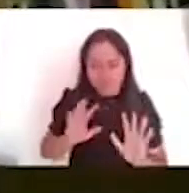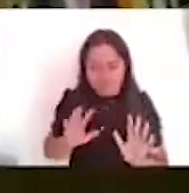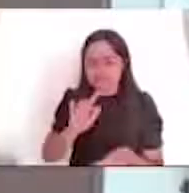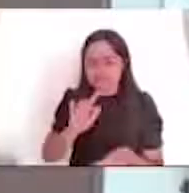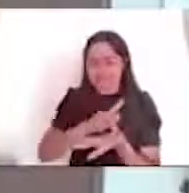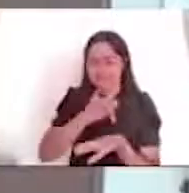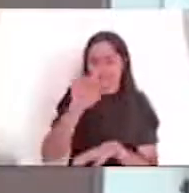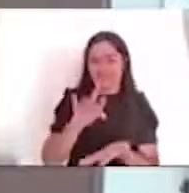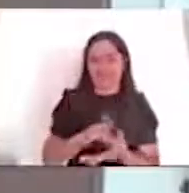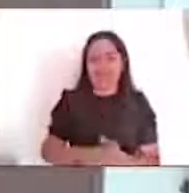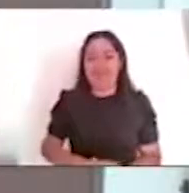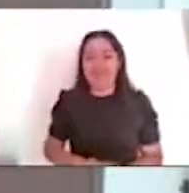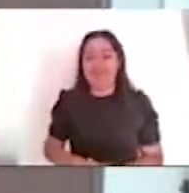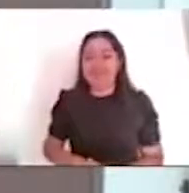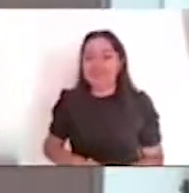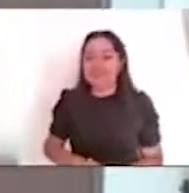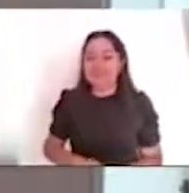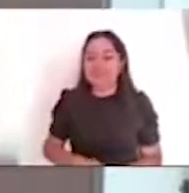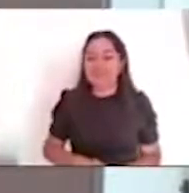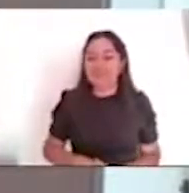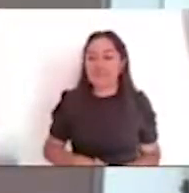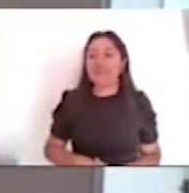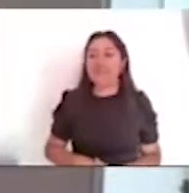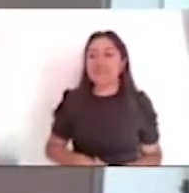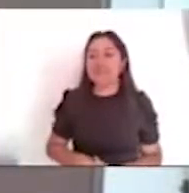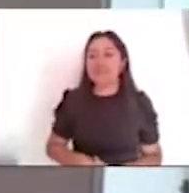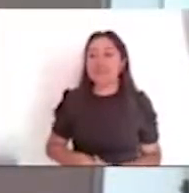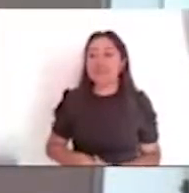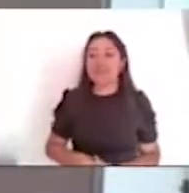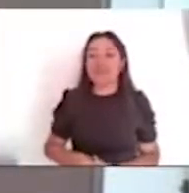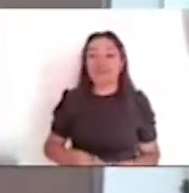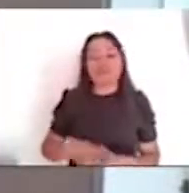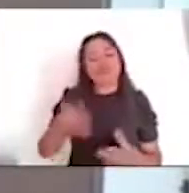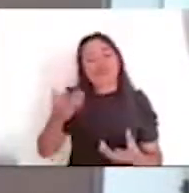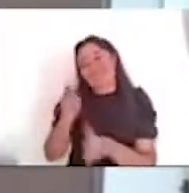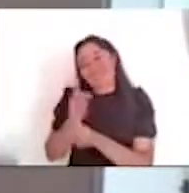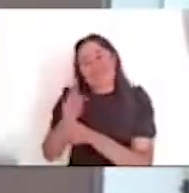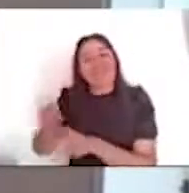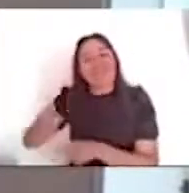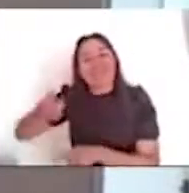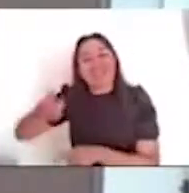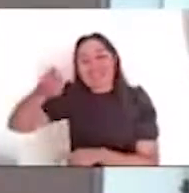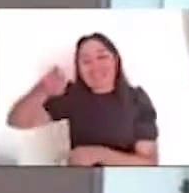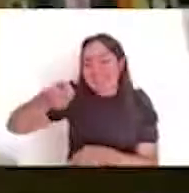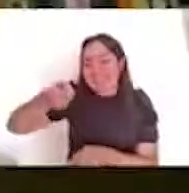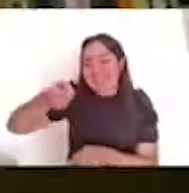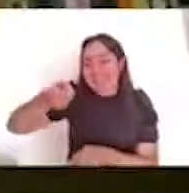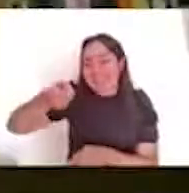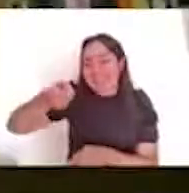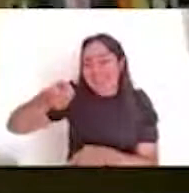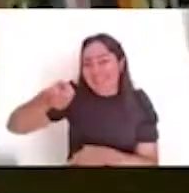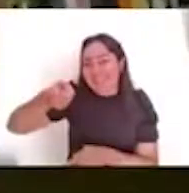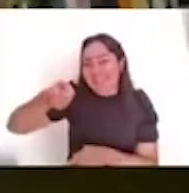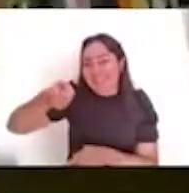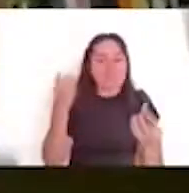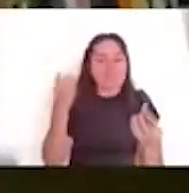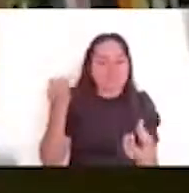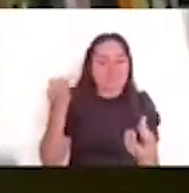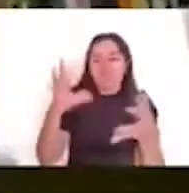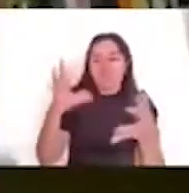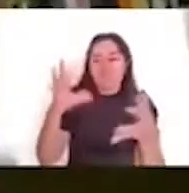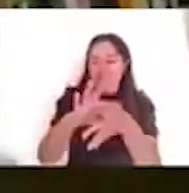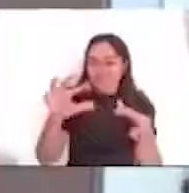Bueno, mira, todos te saludan, te dan las gracias por tan interesante información. primera